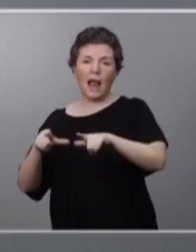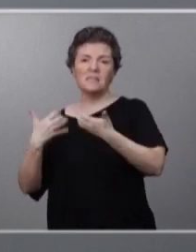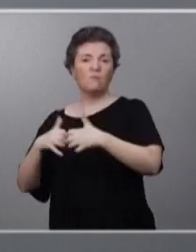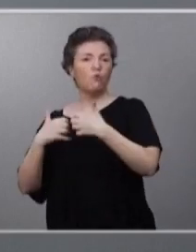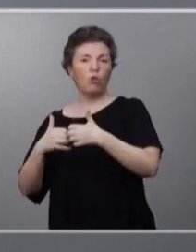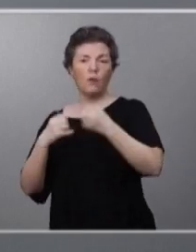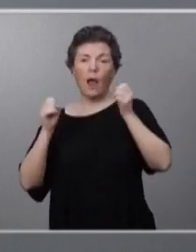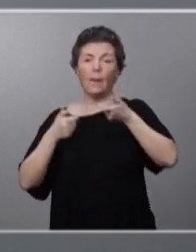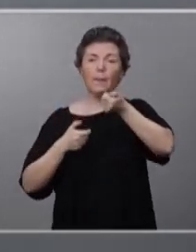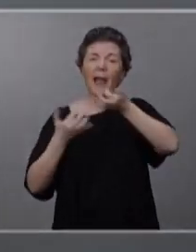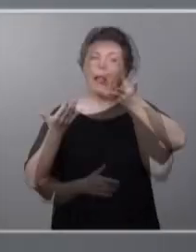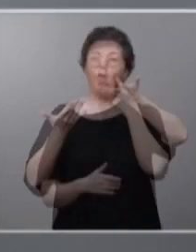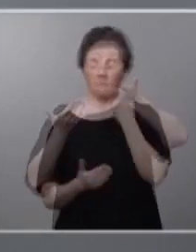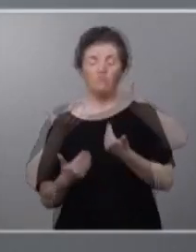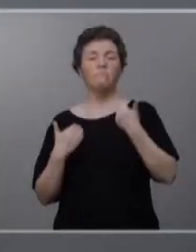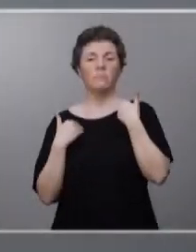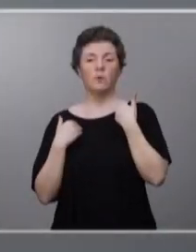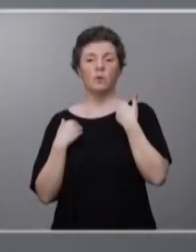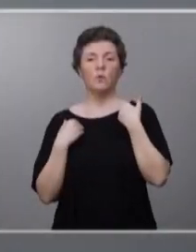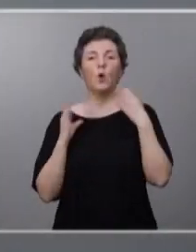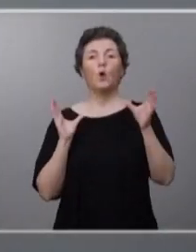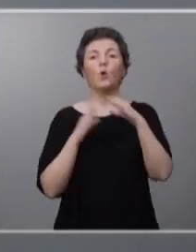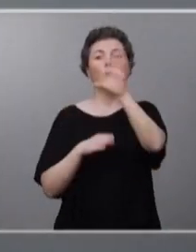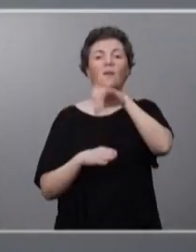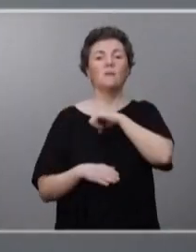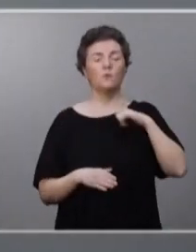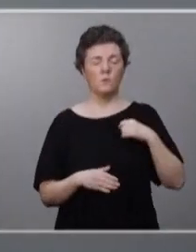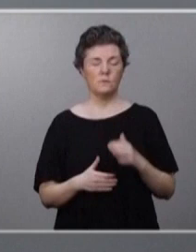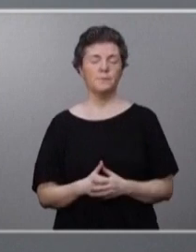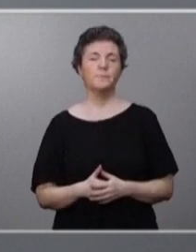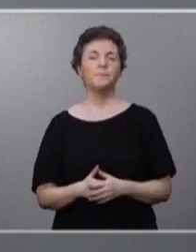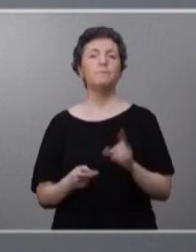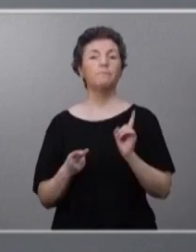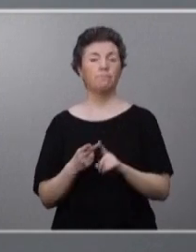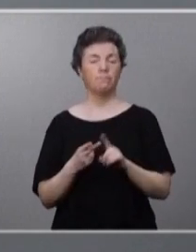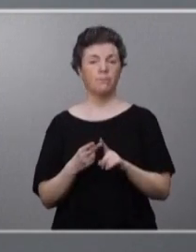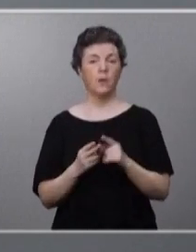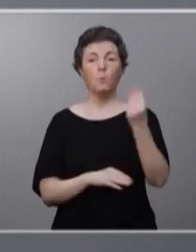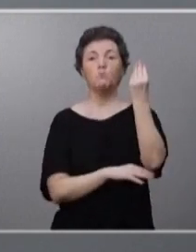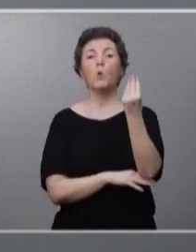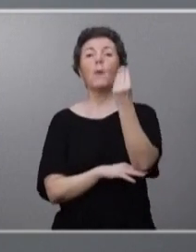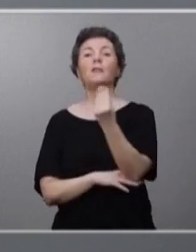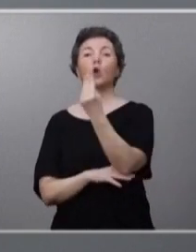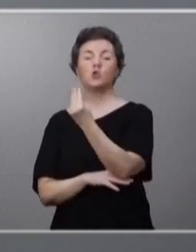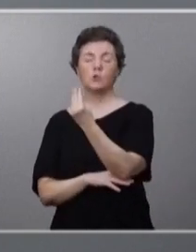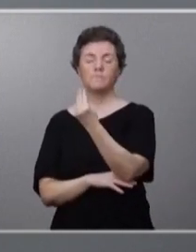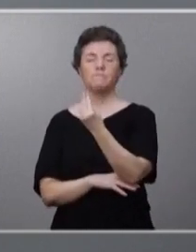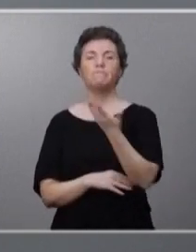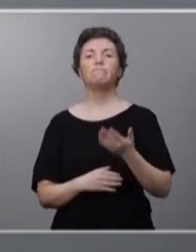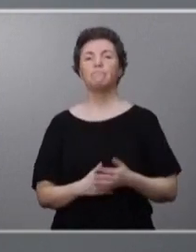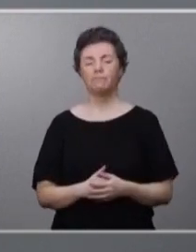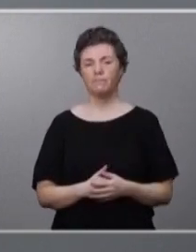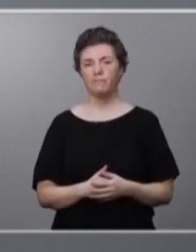acondicionado o la calefacción. En relación con los monumentos, por tanto, la